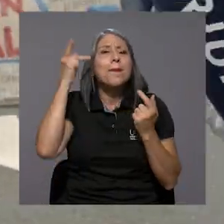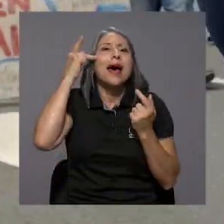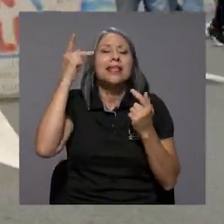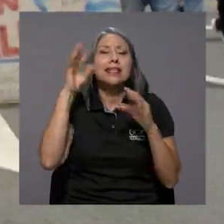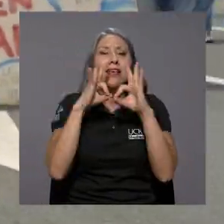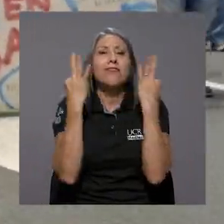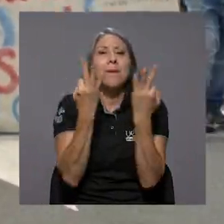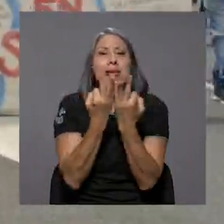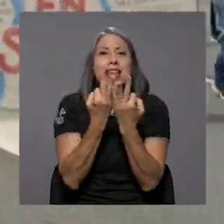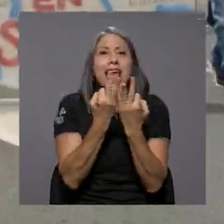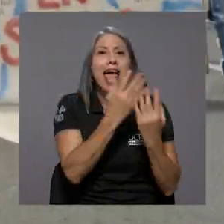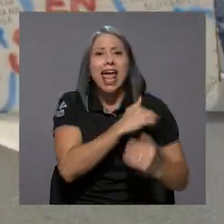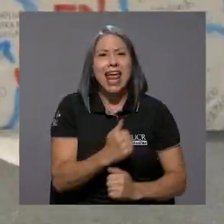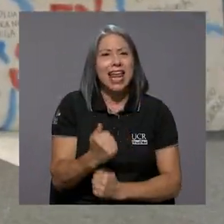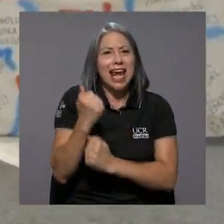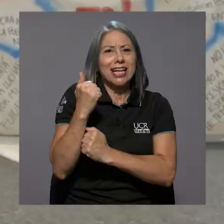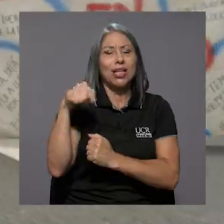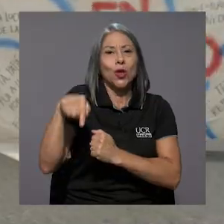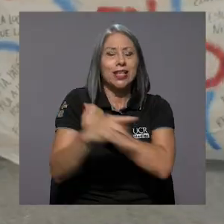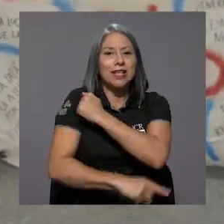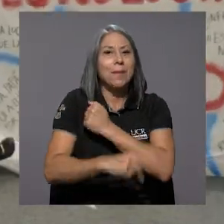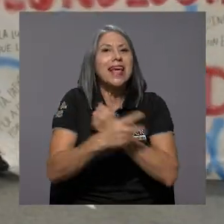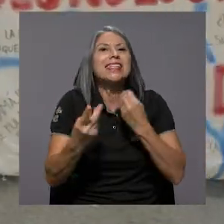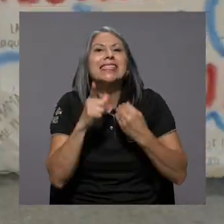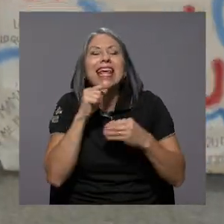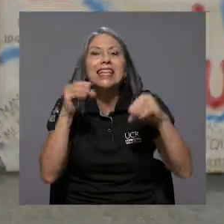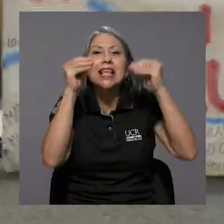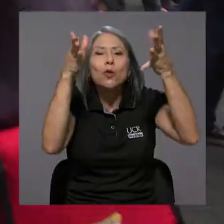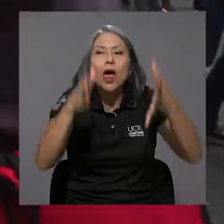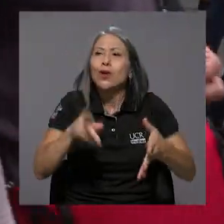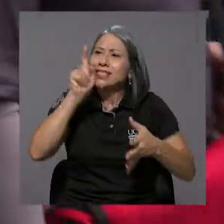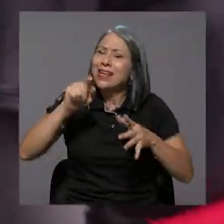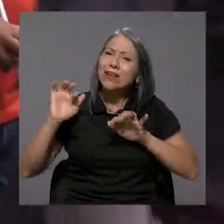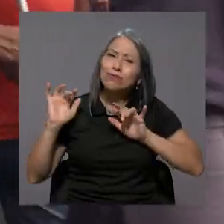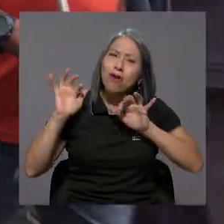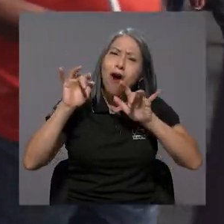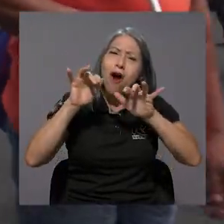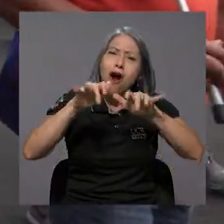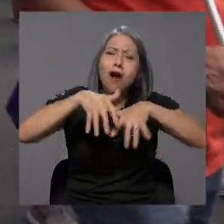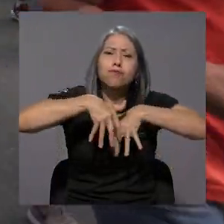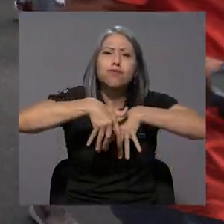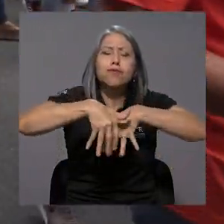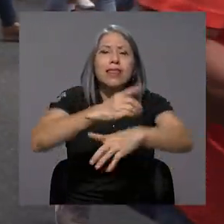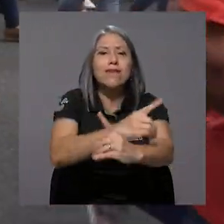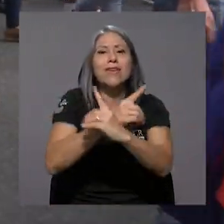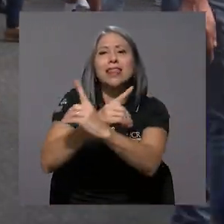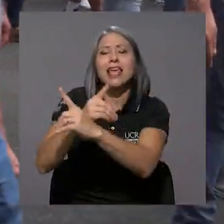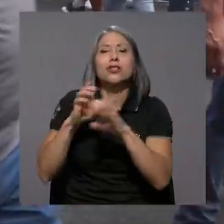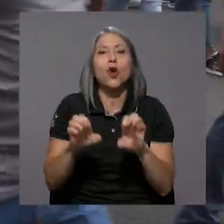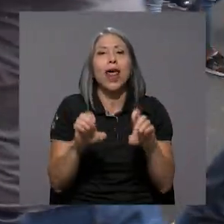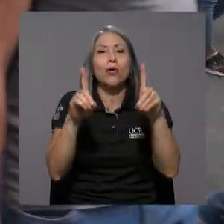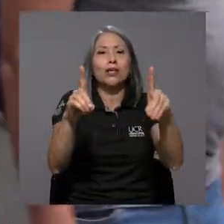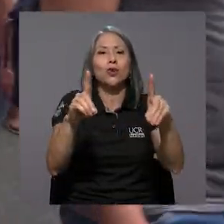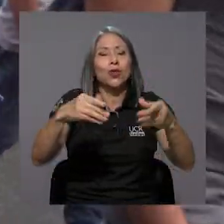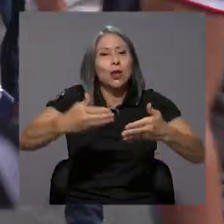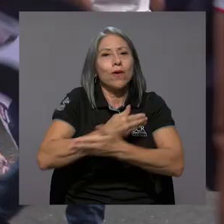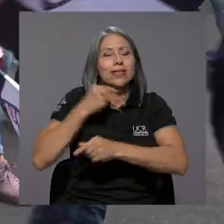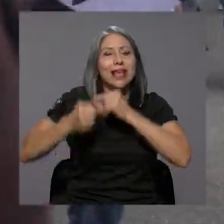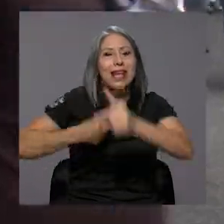ejército de este país, que son los educadores costarricenses, defendiendo la educación de las nuevas generaciones.